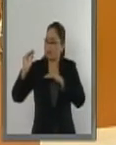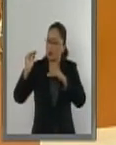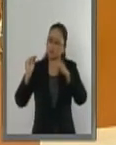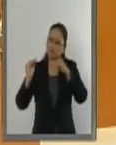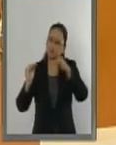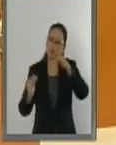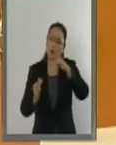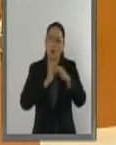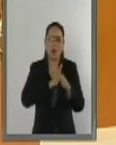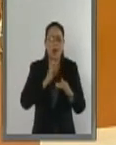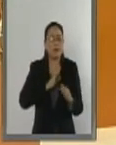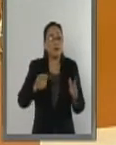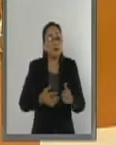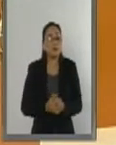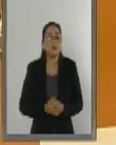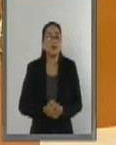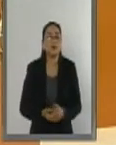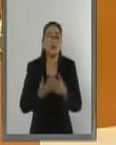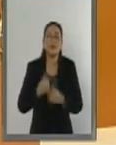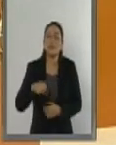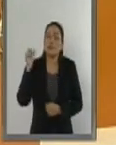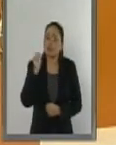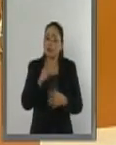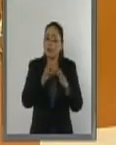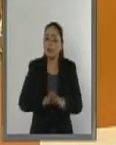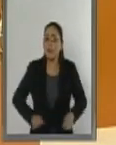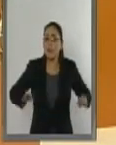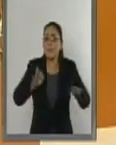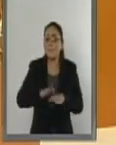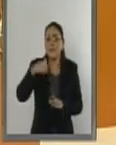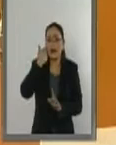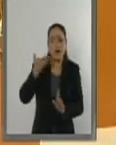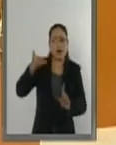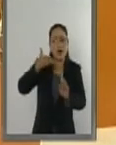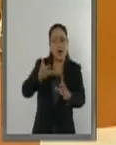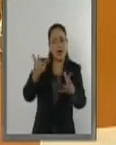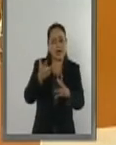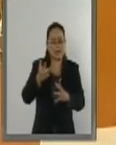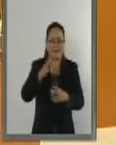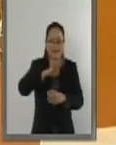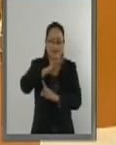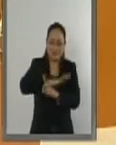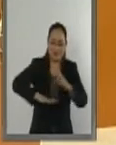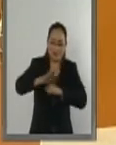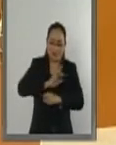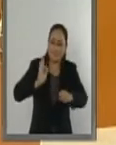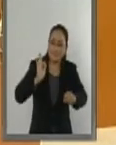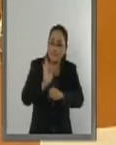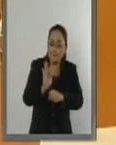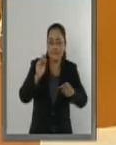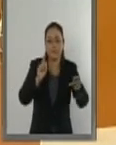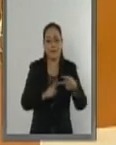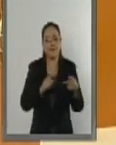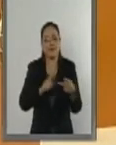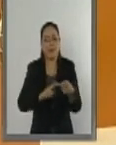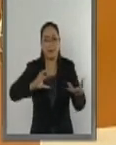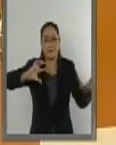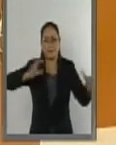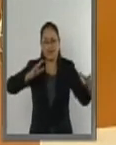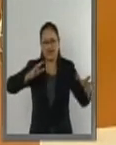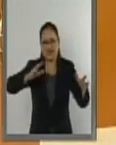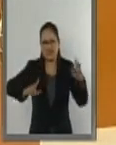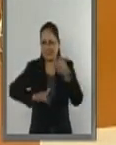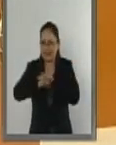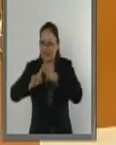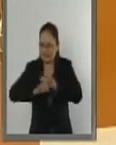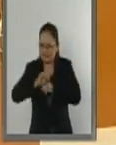en vías de desarrollo, así como la búsqueda de la protección del medio ambiente, la lucha contra el cambio climático